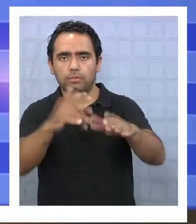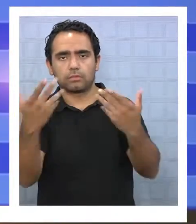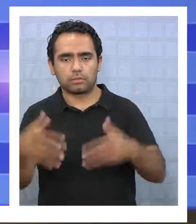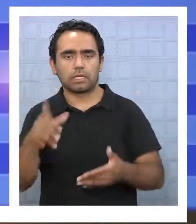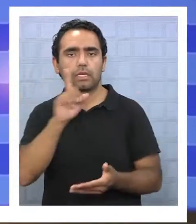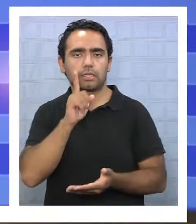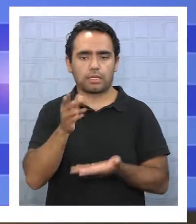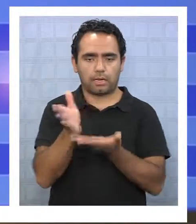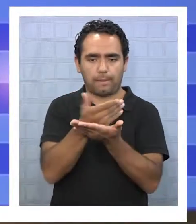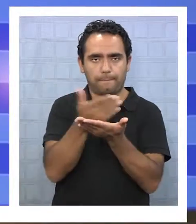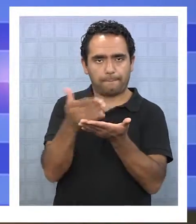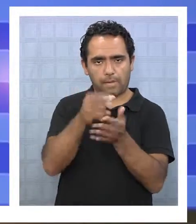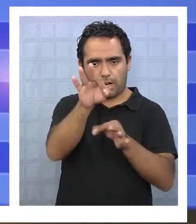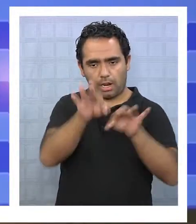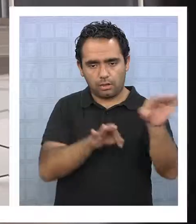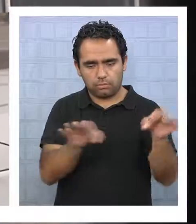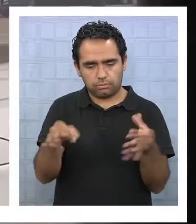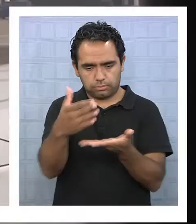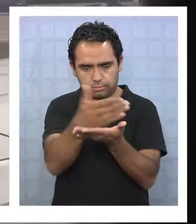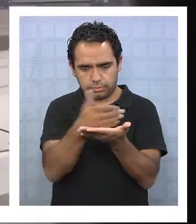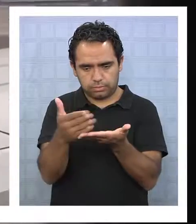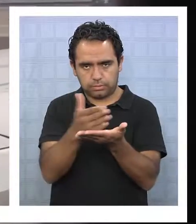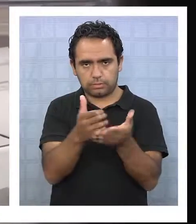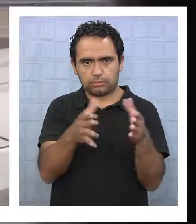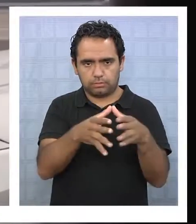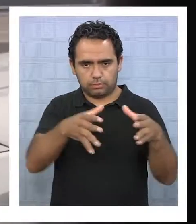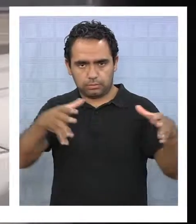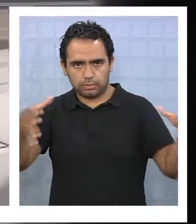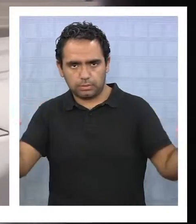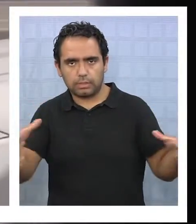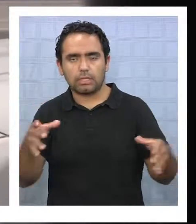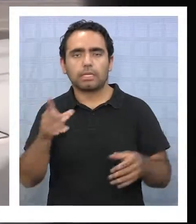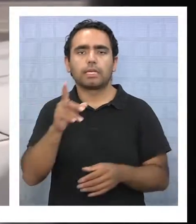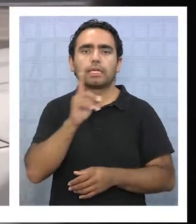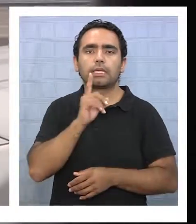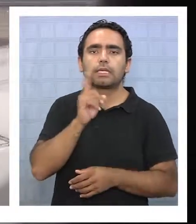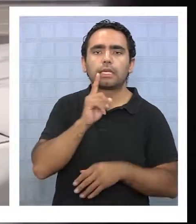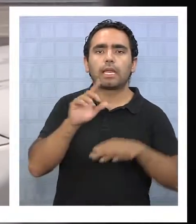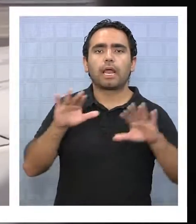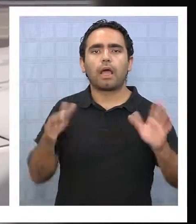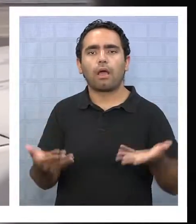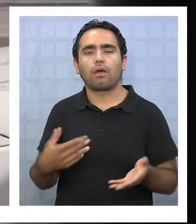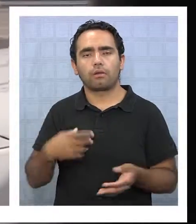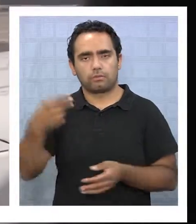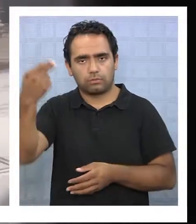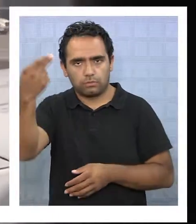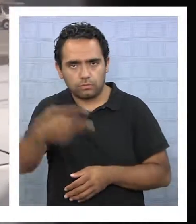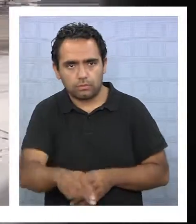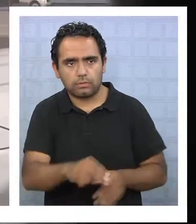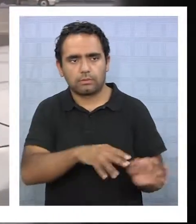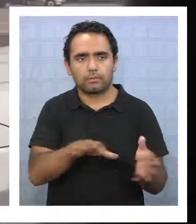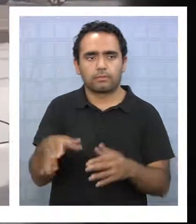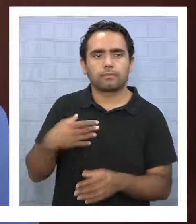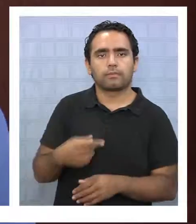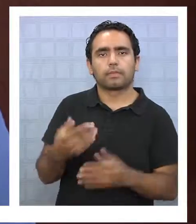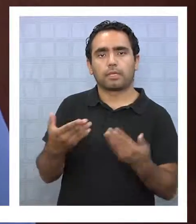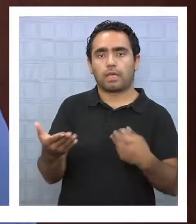de ampliación de las áreas del terminal de pasajeros que es la obra que se va a concesionar. Esto ya terminamos la elaboración del